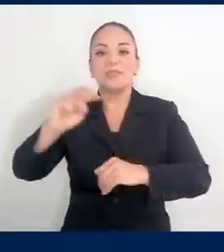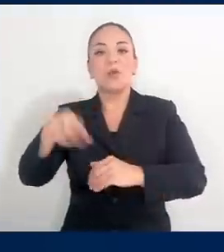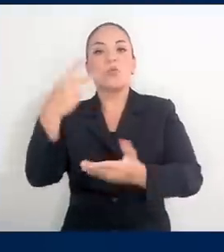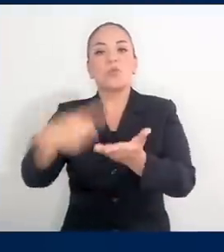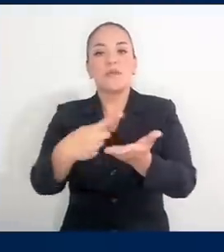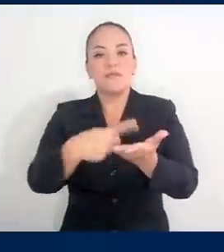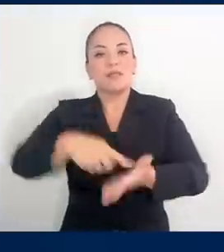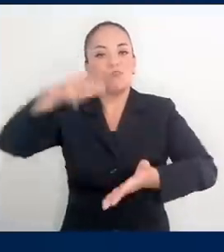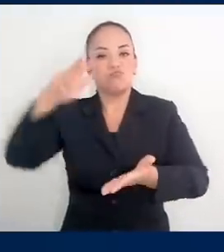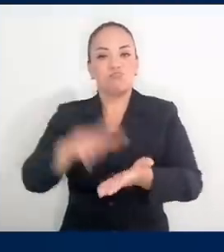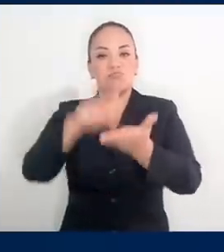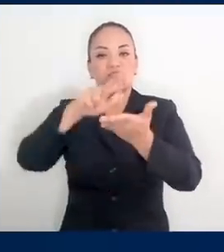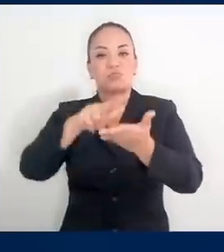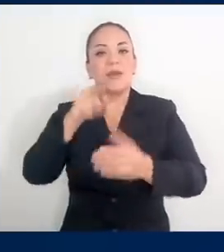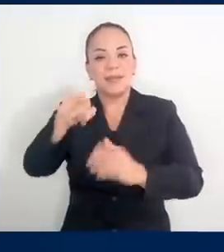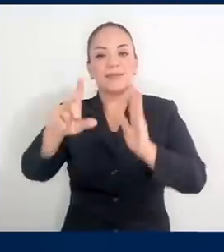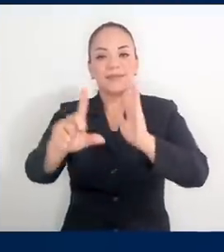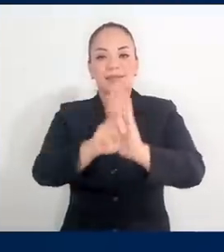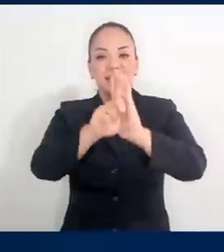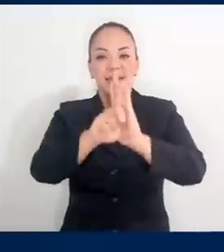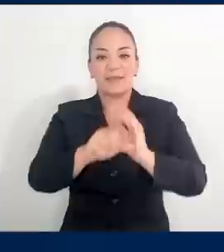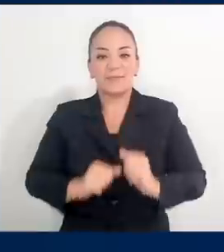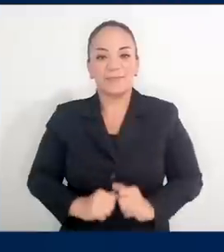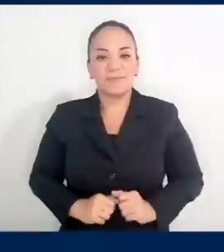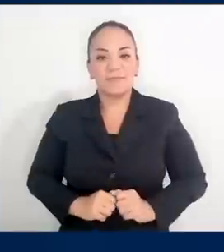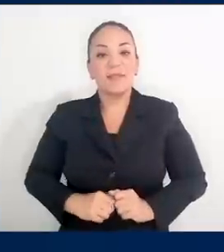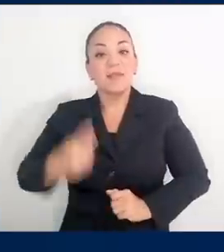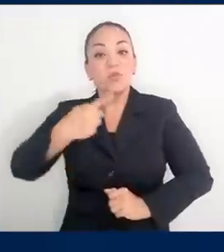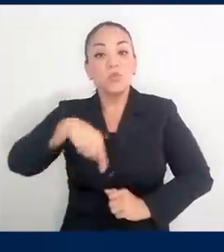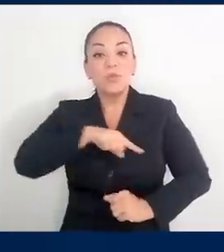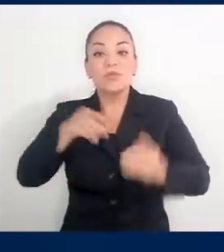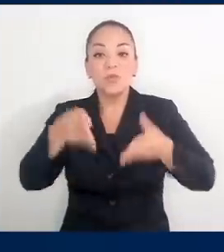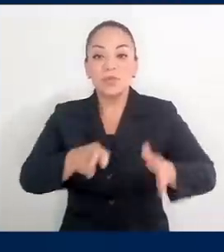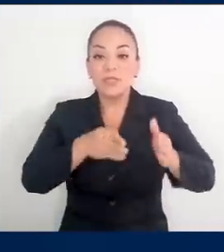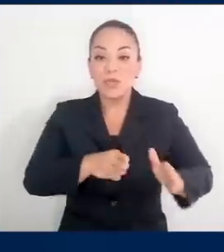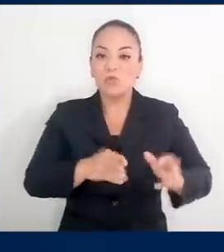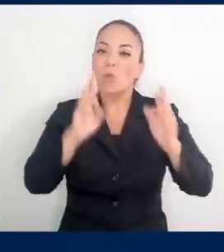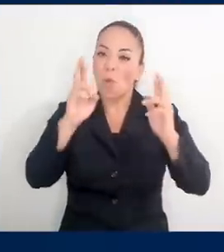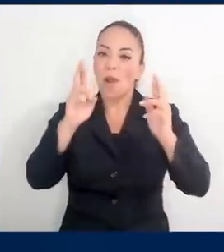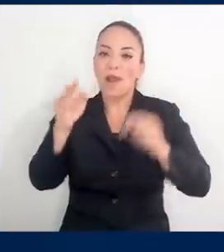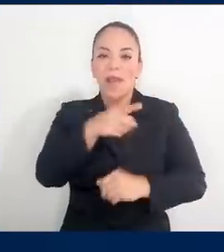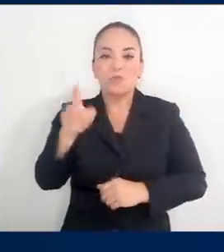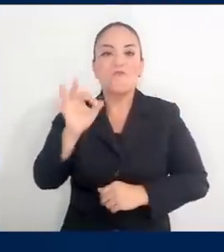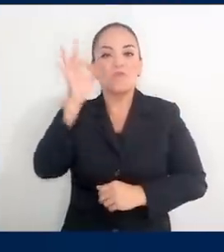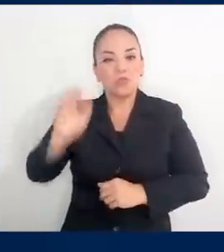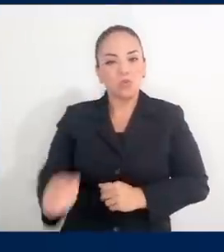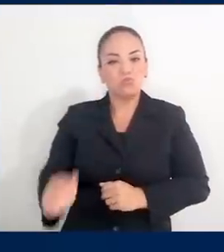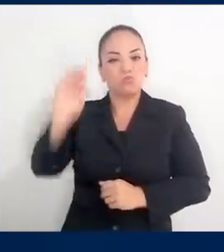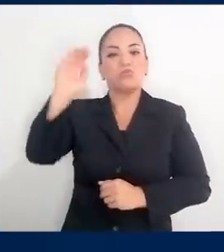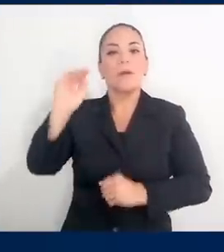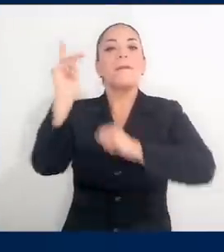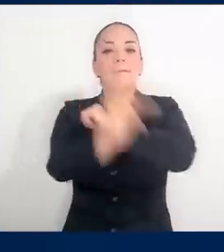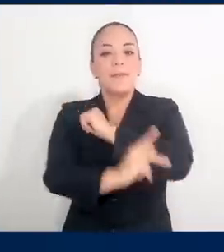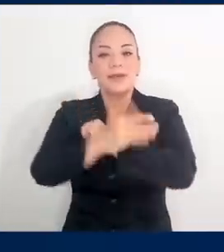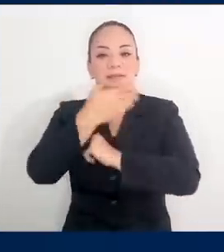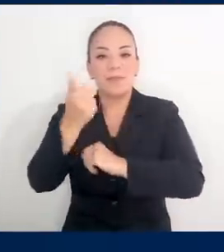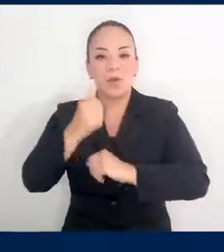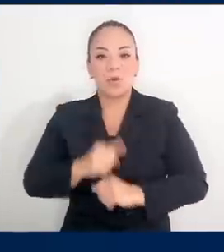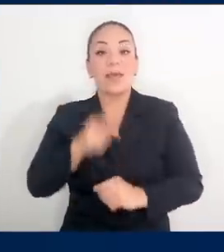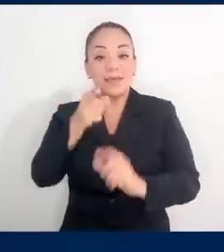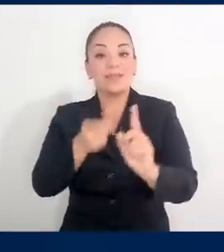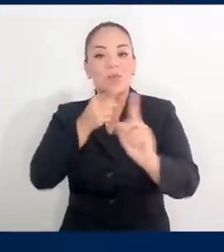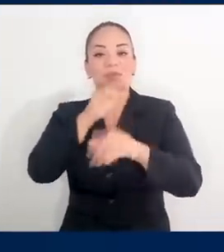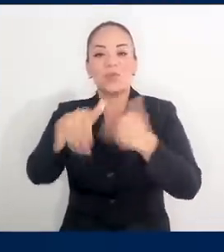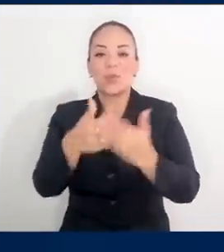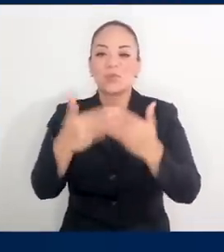segundo debate la aprobación de esta ley y que nuestros hijos puedan crecer en un país mejor, que es lo que